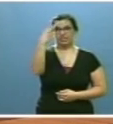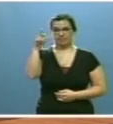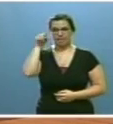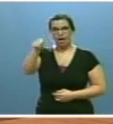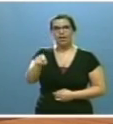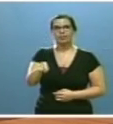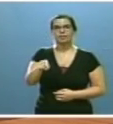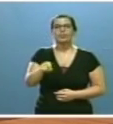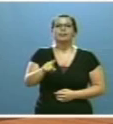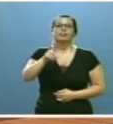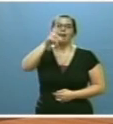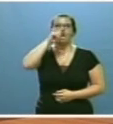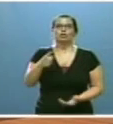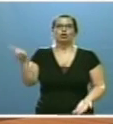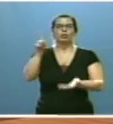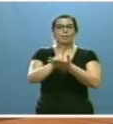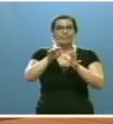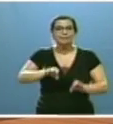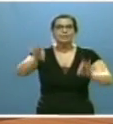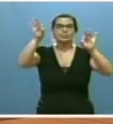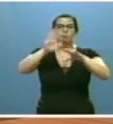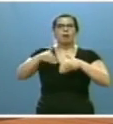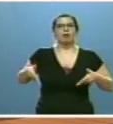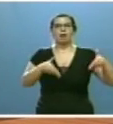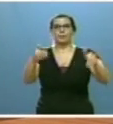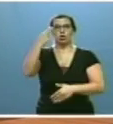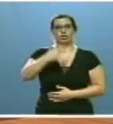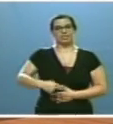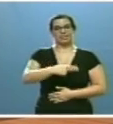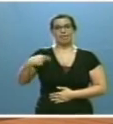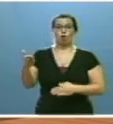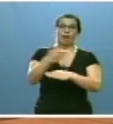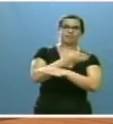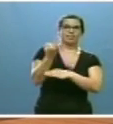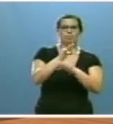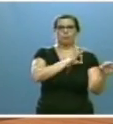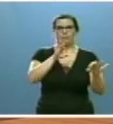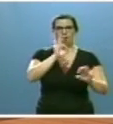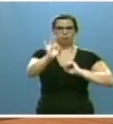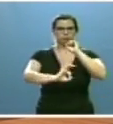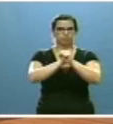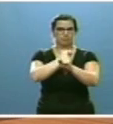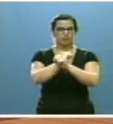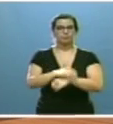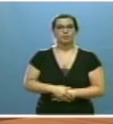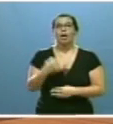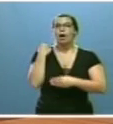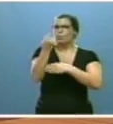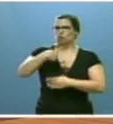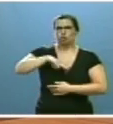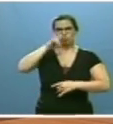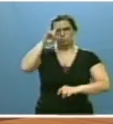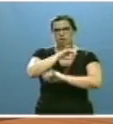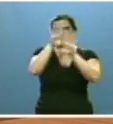un nuevo año jacobeo para el Camino de Santiago, en cuya celebración debemos trabajar anticipadamente. Contarán con nuestro apoyo las próximas